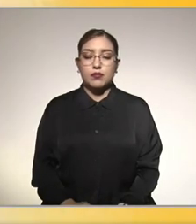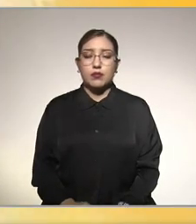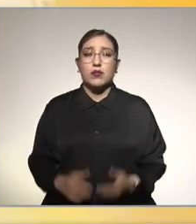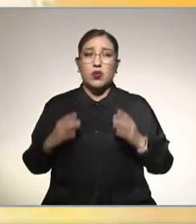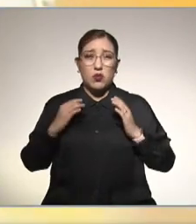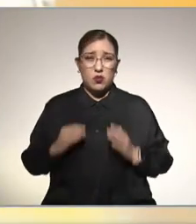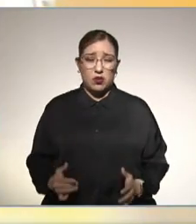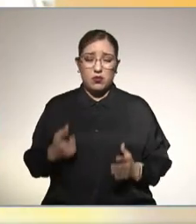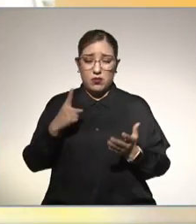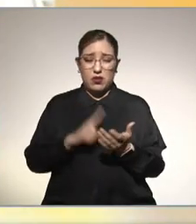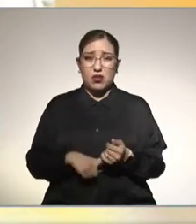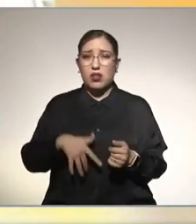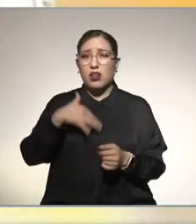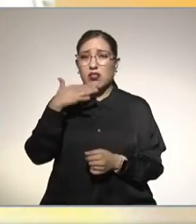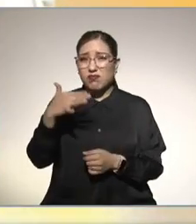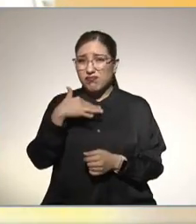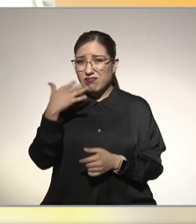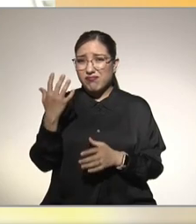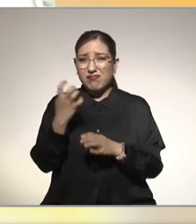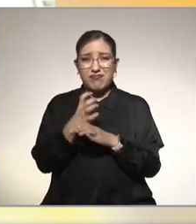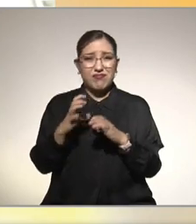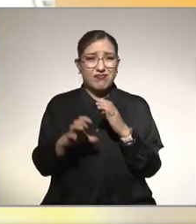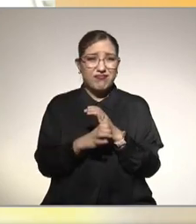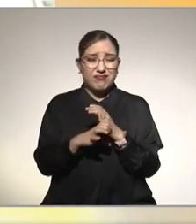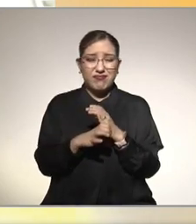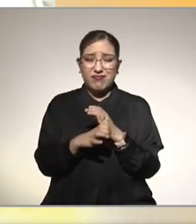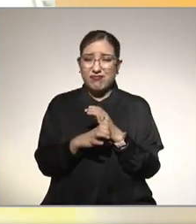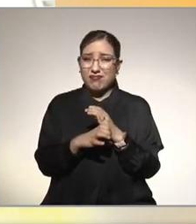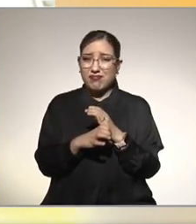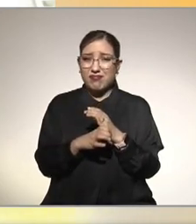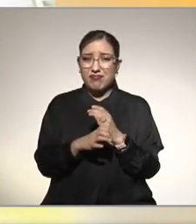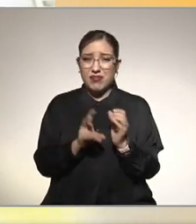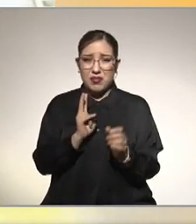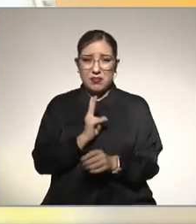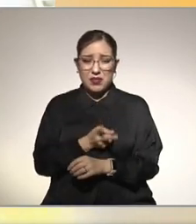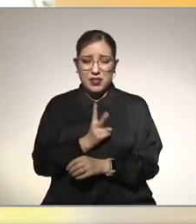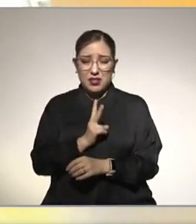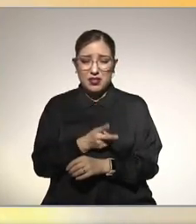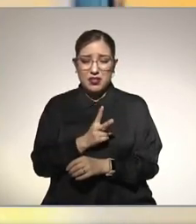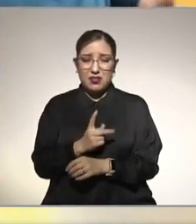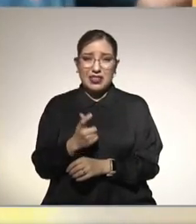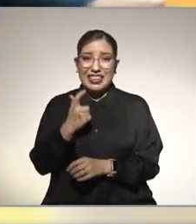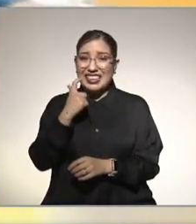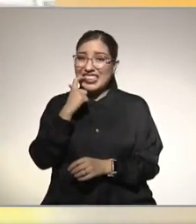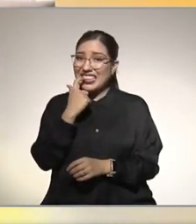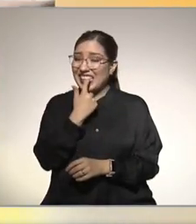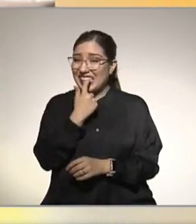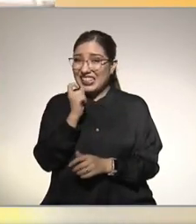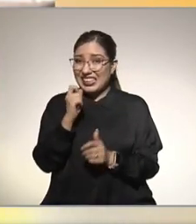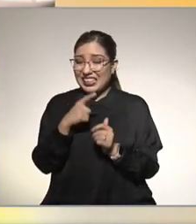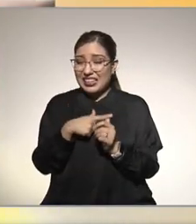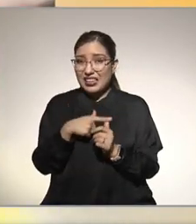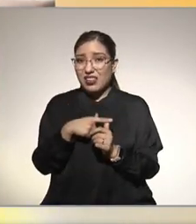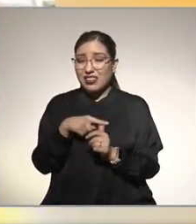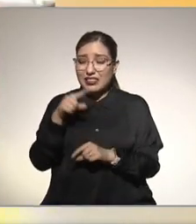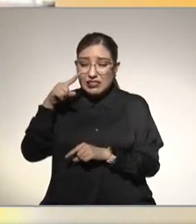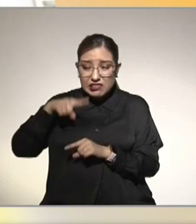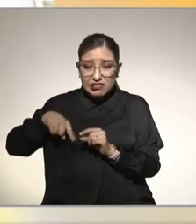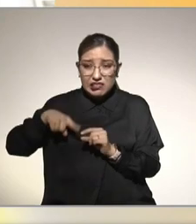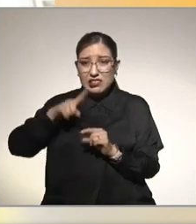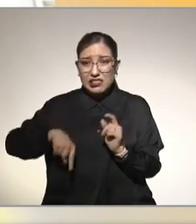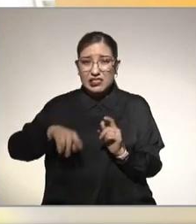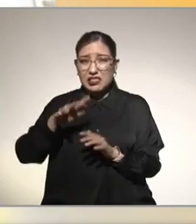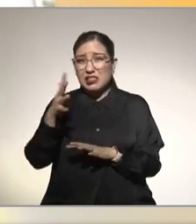o infección en la garganta algún diente malo muela mala son aproximadamente